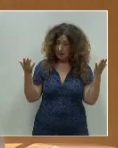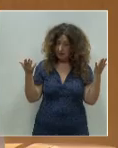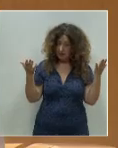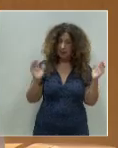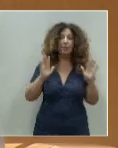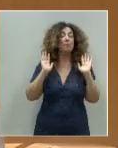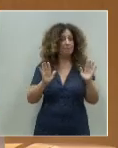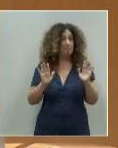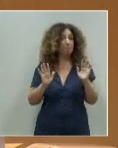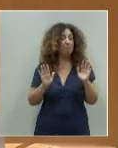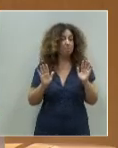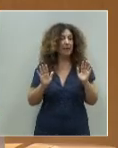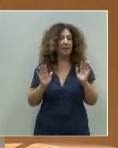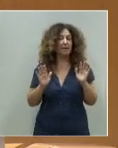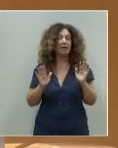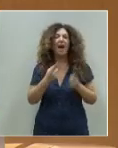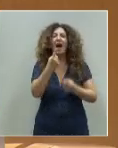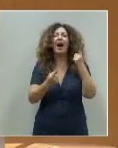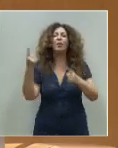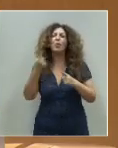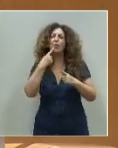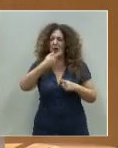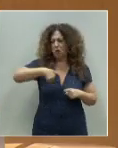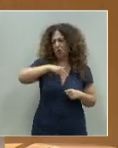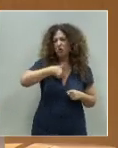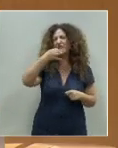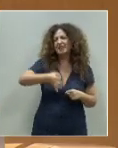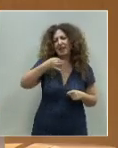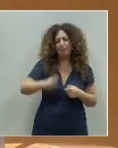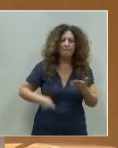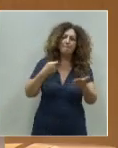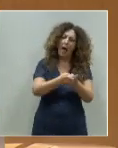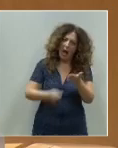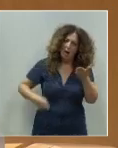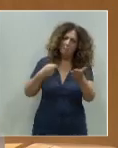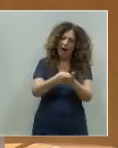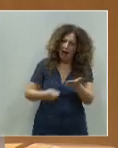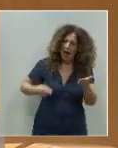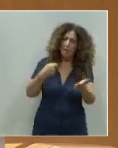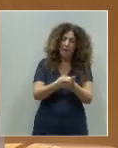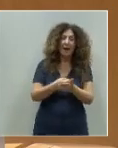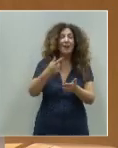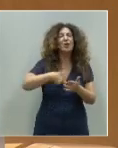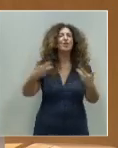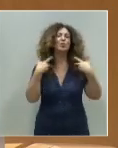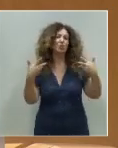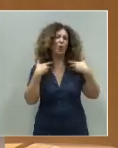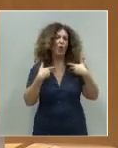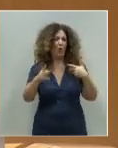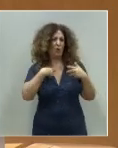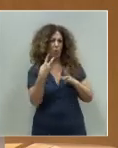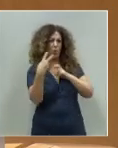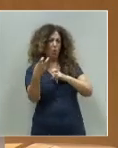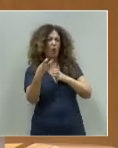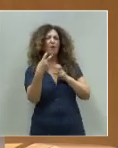algunos, como nosotros, que siempre nos sale a pagar. Los que sufrimos el dumping fiscal de